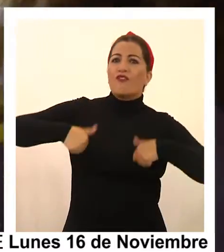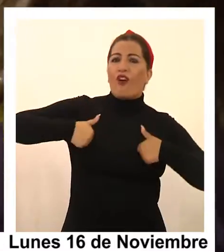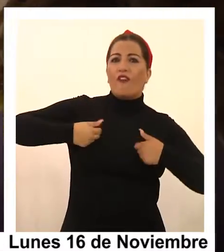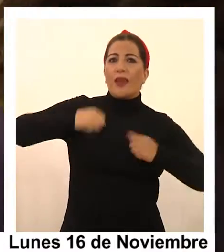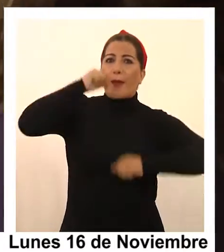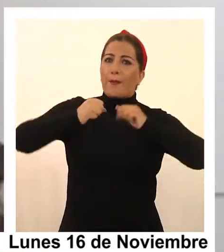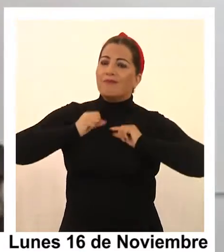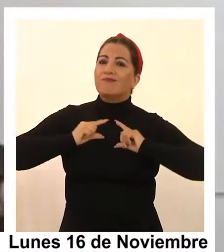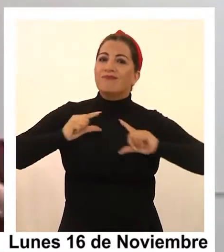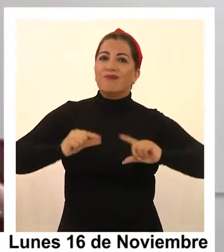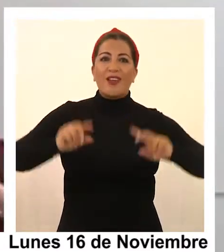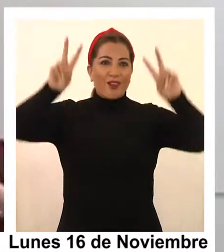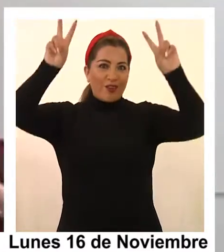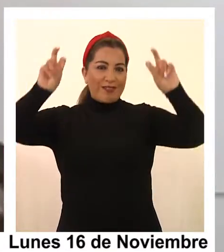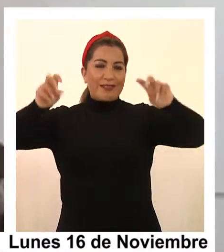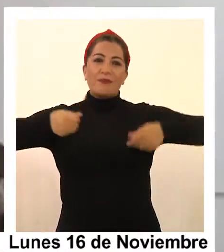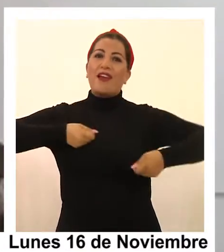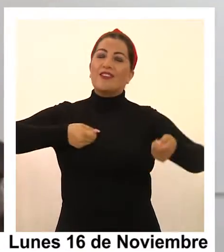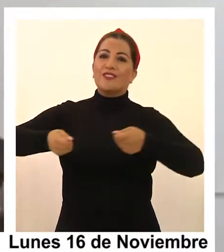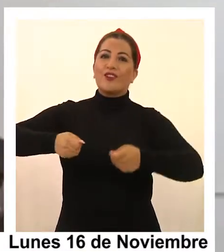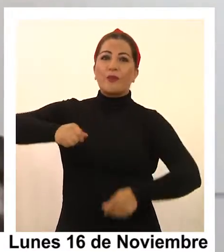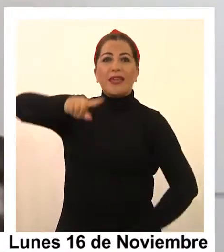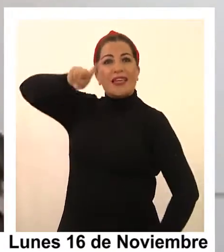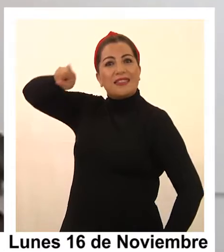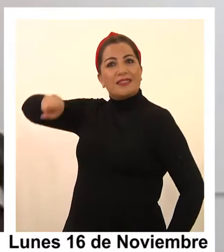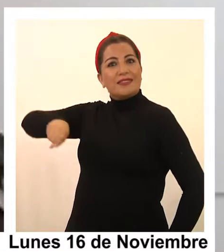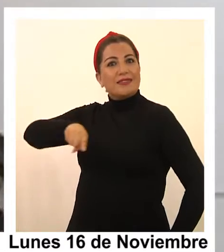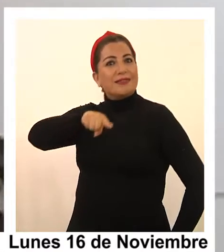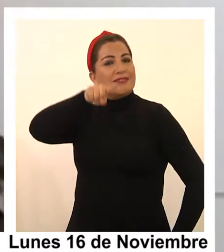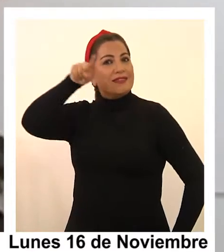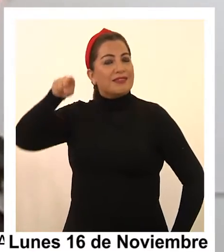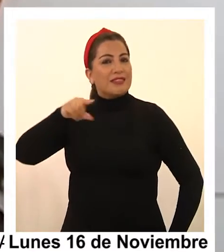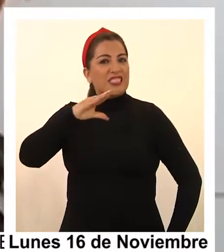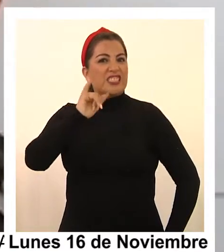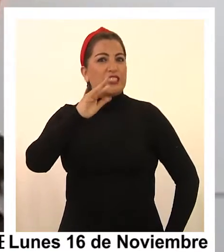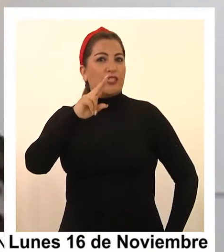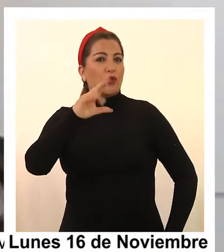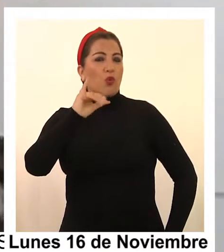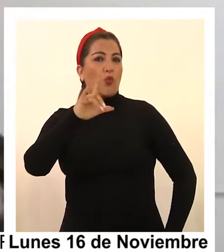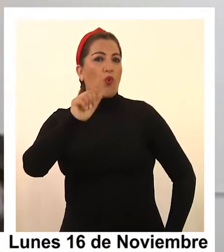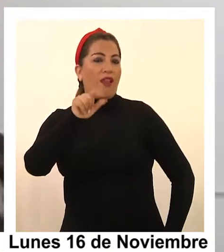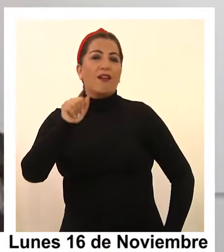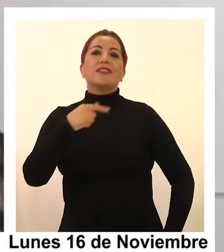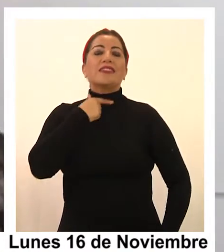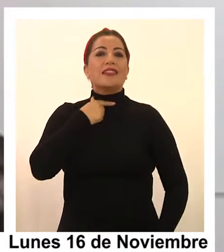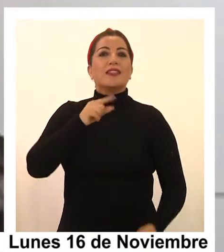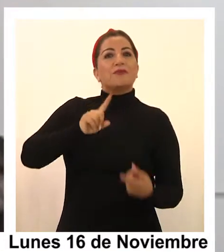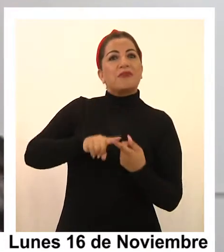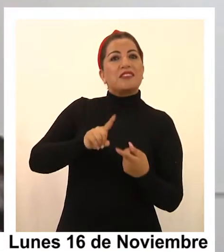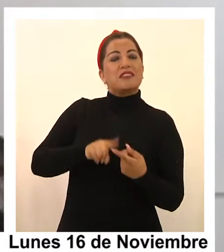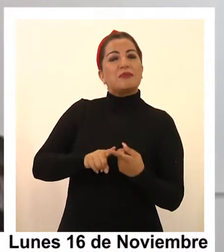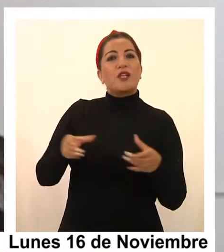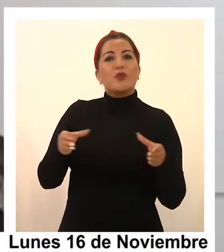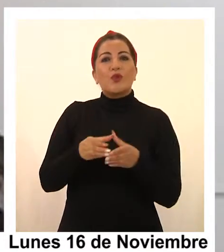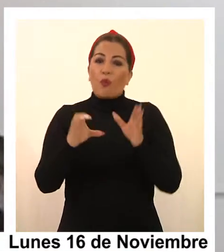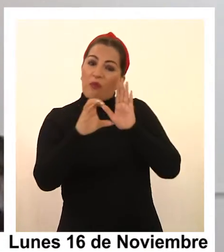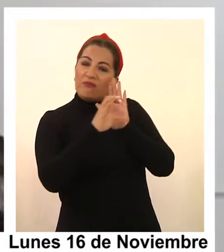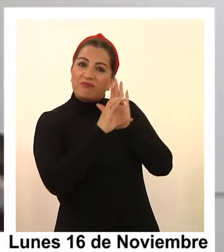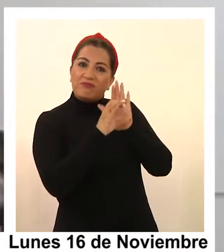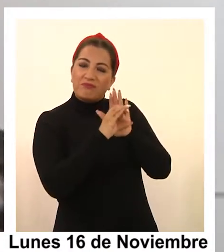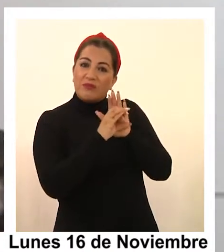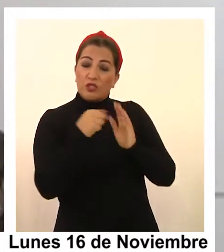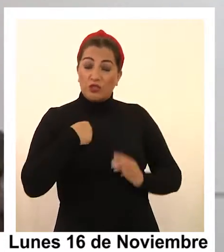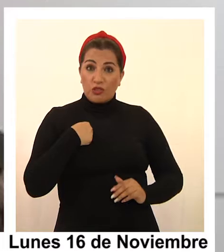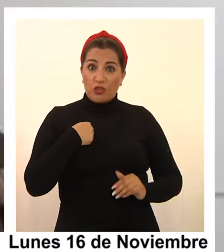una joven emprendedora vinculada al mundo de la economía circular que manifestó su deseo de